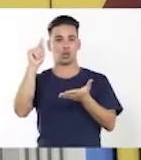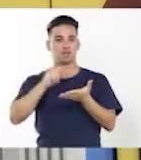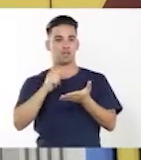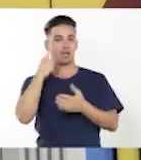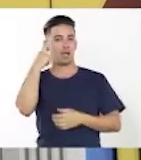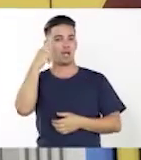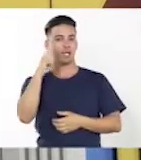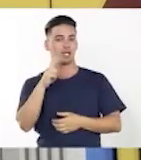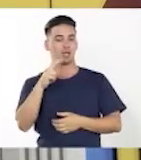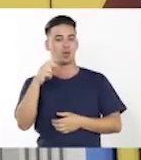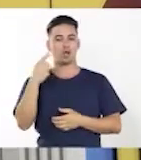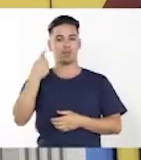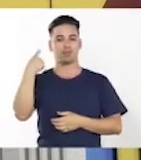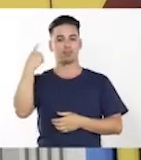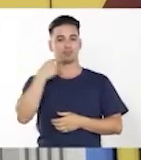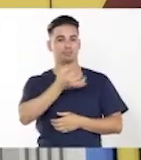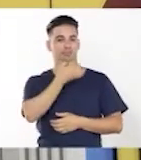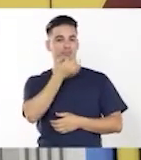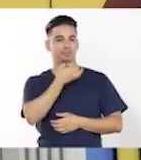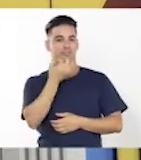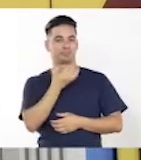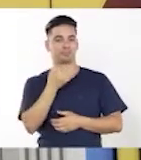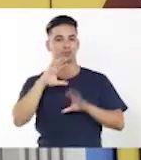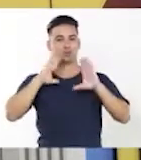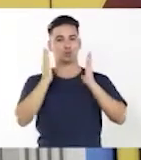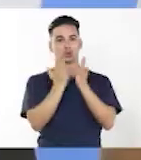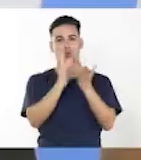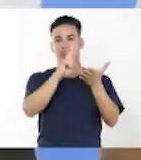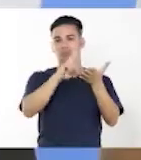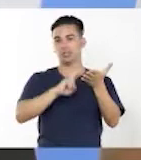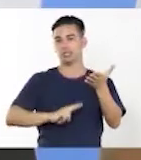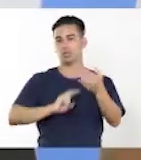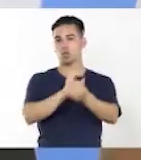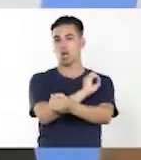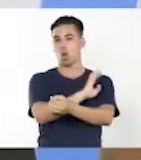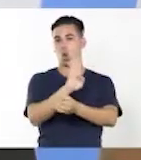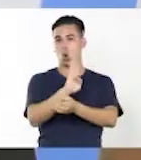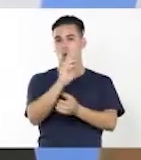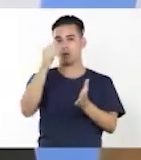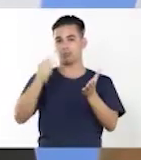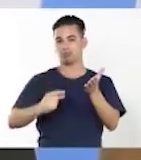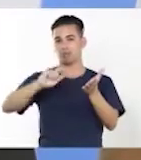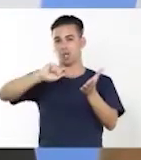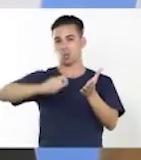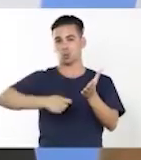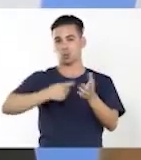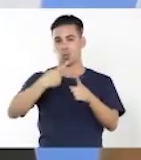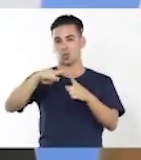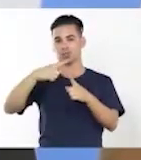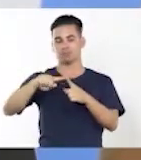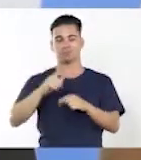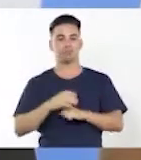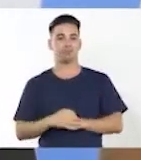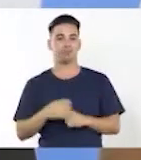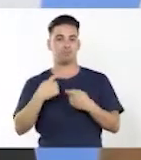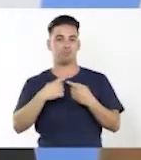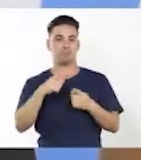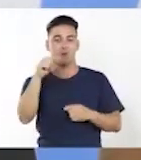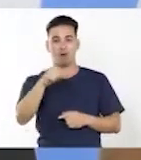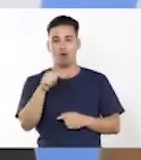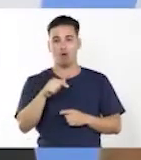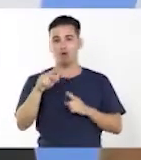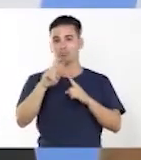respecto a la literatura, a las obras, a los autores, pero hoy vamos a trabajar con las estructuras